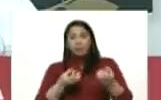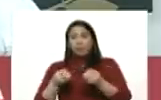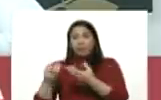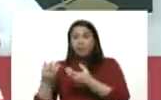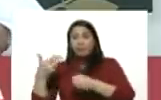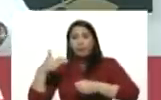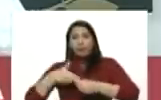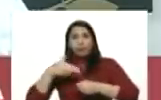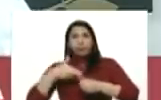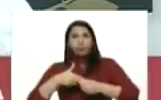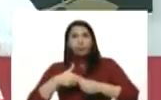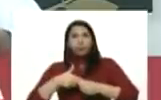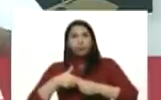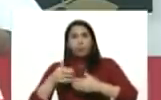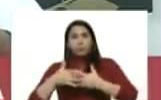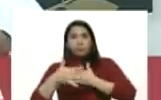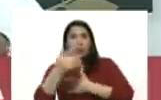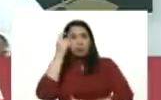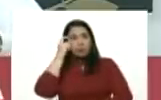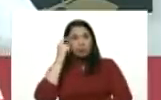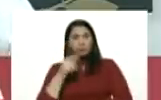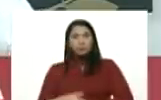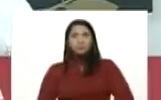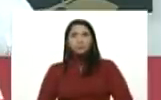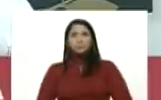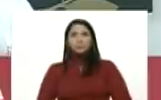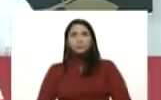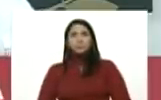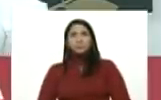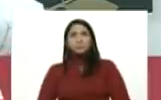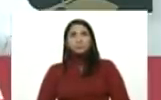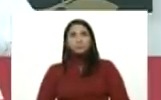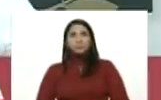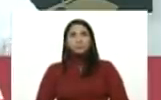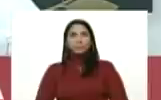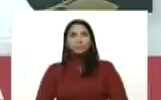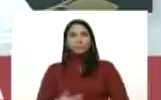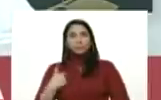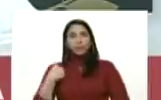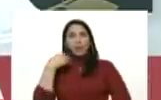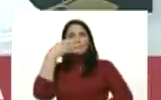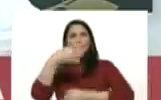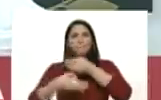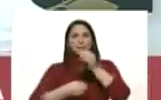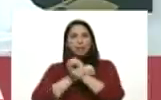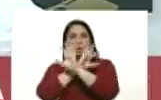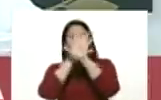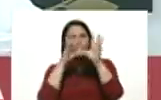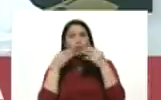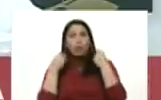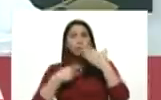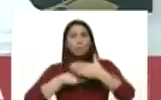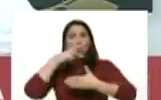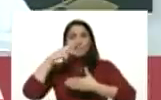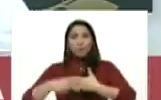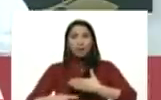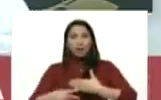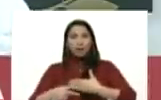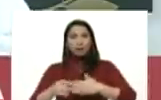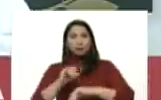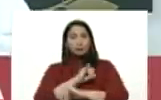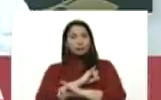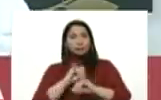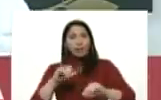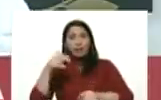y en los próximos días bueno voy a a explicarles a ustedes lo que va a ser el plan para que ya esta